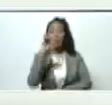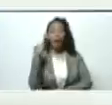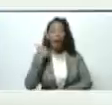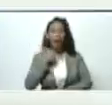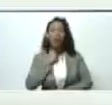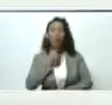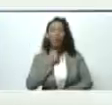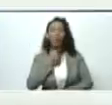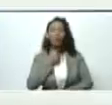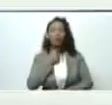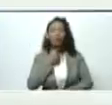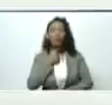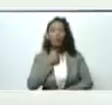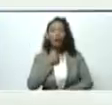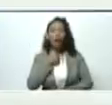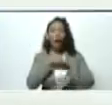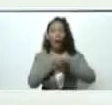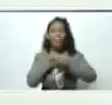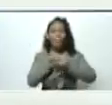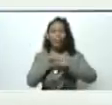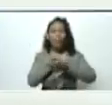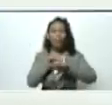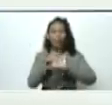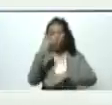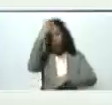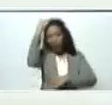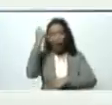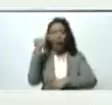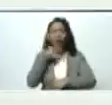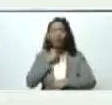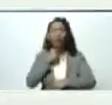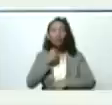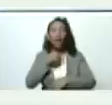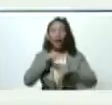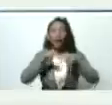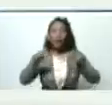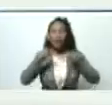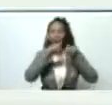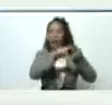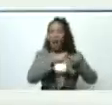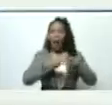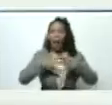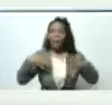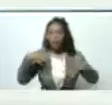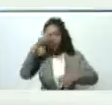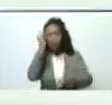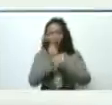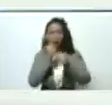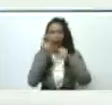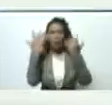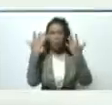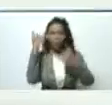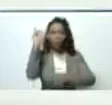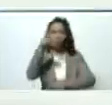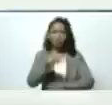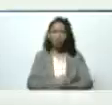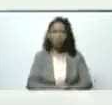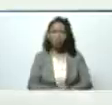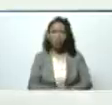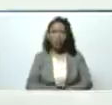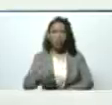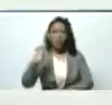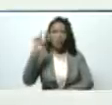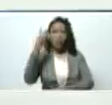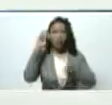al ministro Tareta Laisami el campo la tierra le gusta trabajar con sus manos también segundo